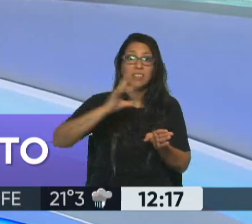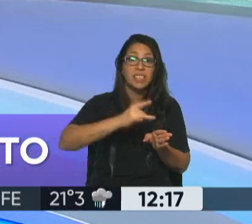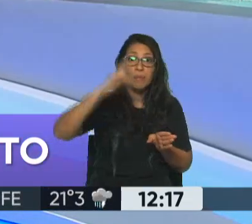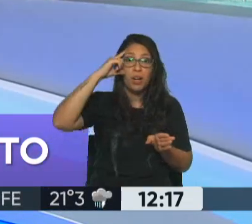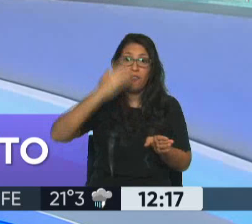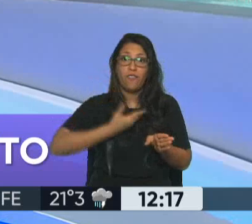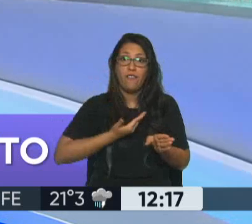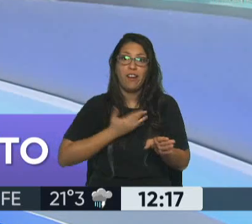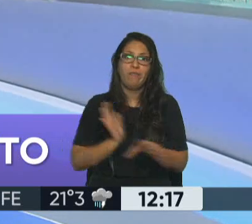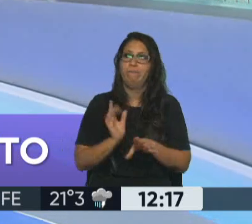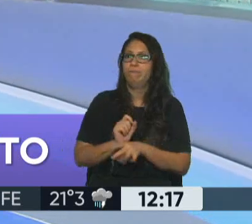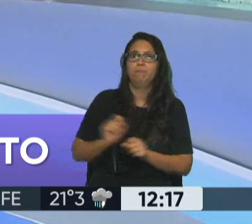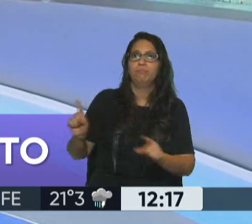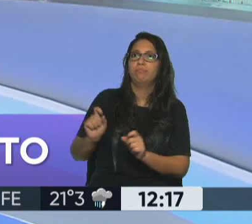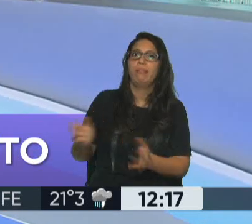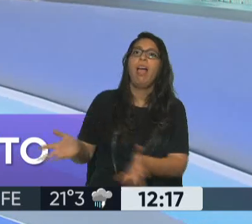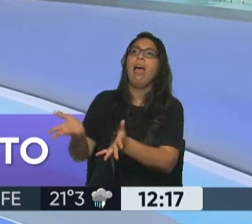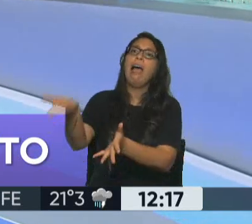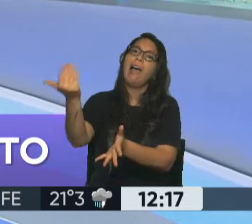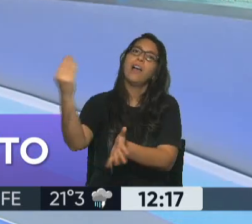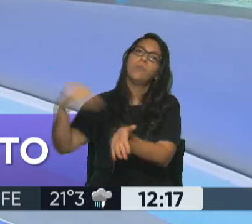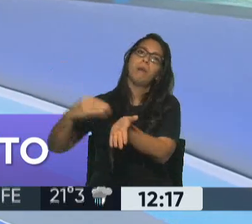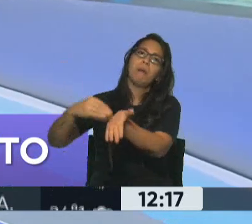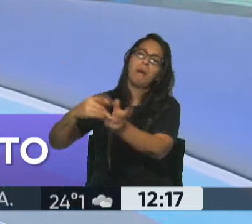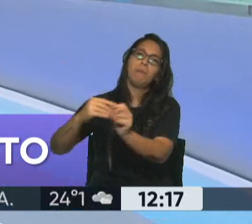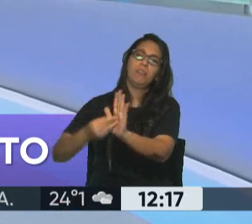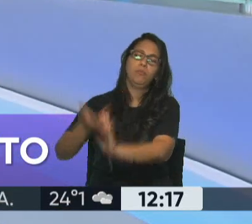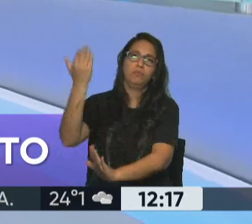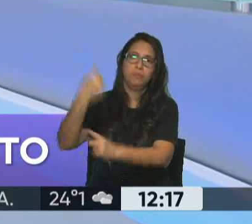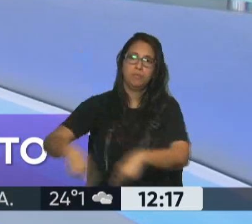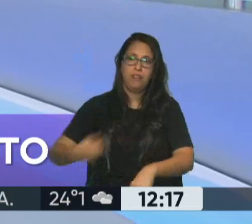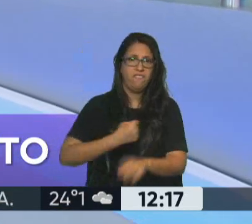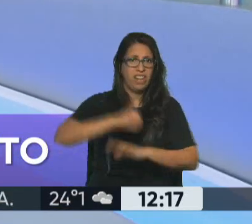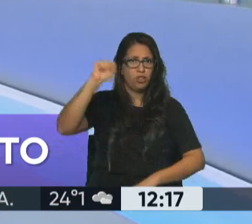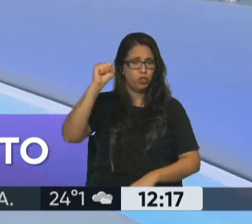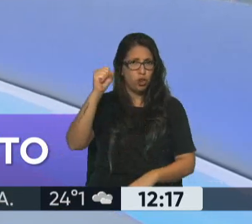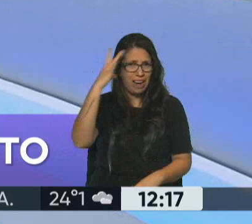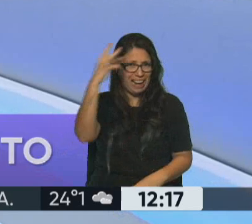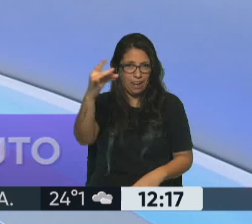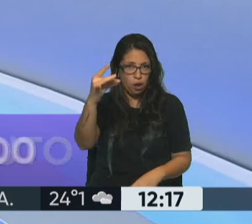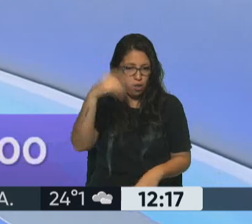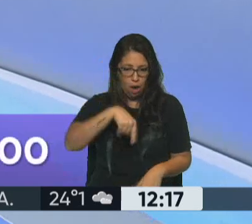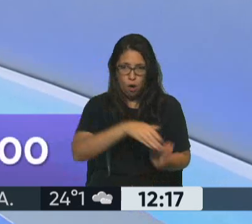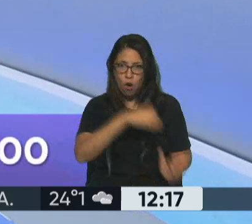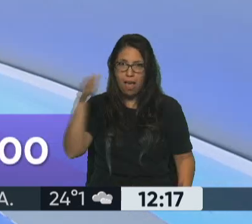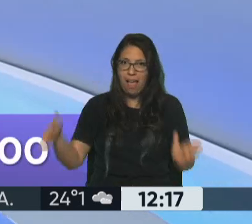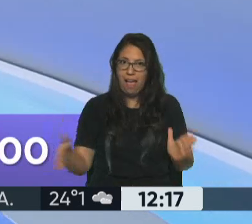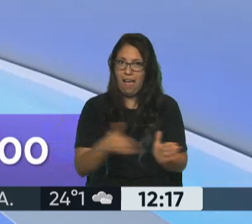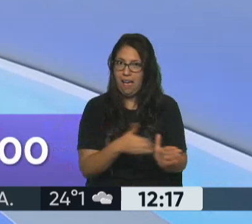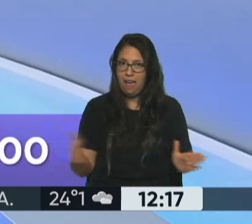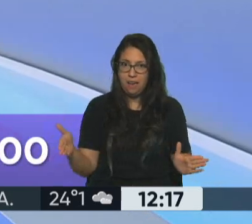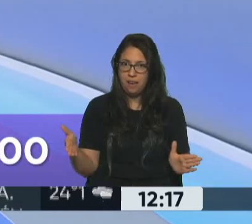alentando la remarcación de precios. Es decir, vamos a tener una inflación muy dura, como no hemos conocido hasta ahora, en estos meses. Con lo cual,